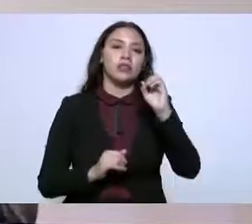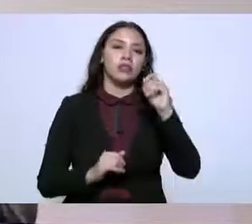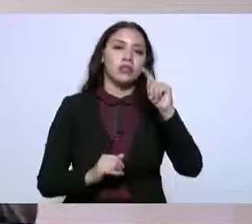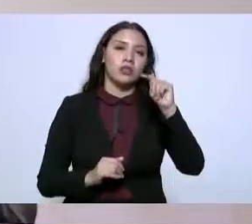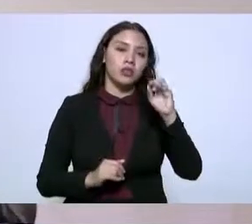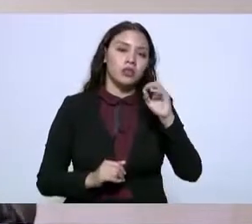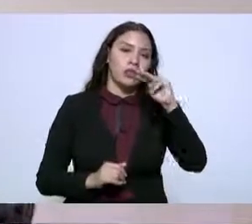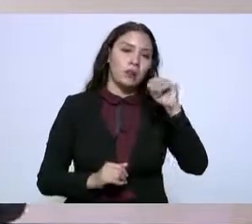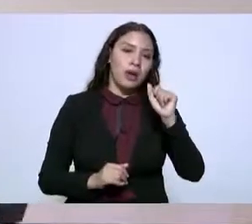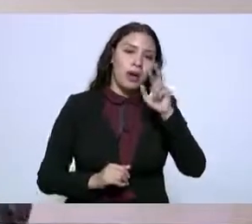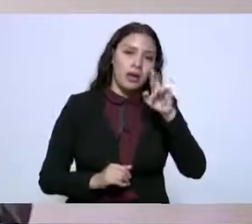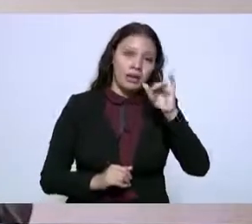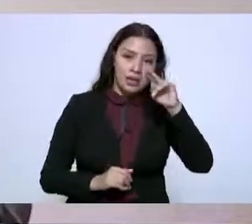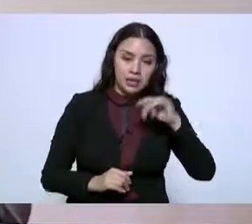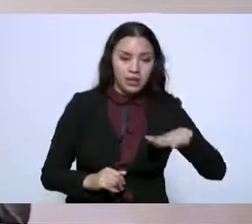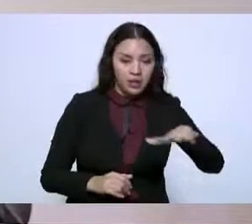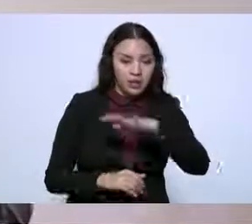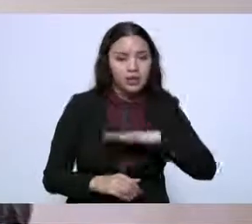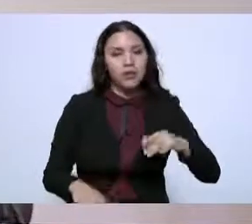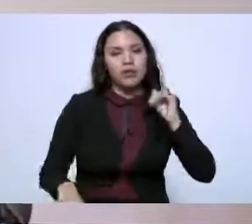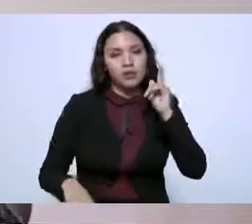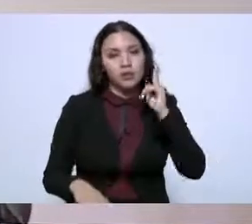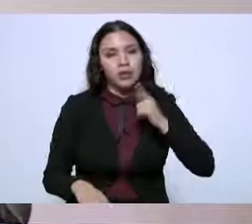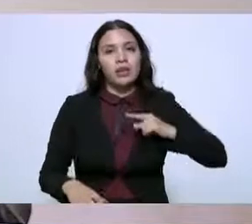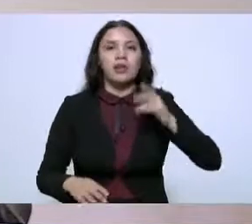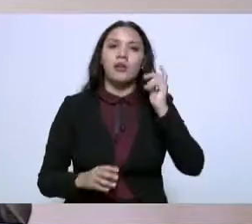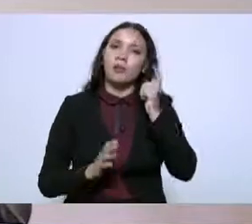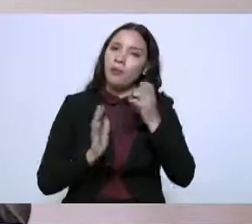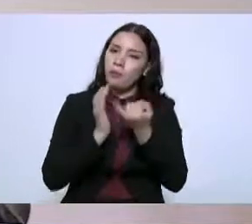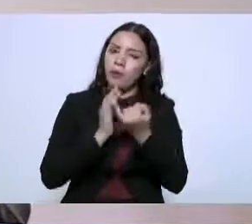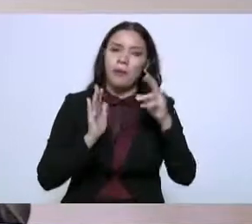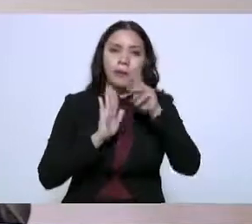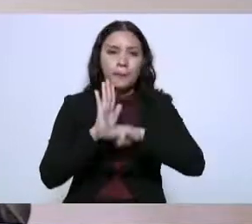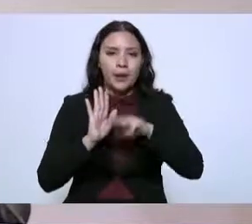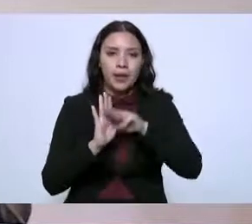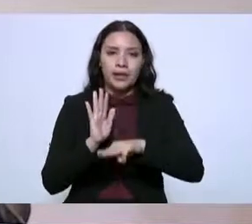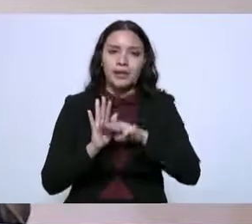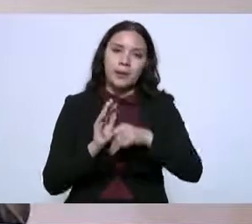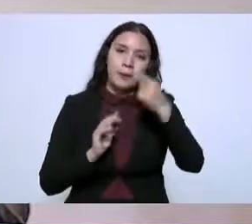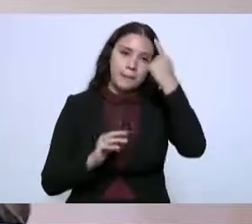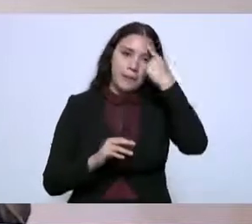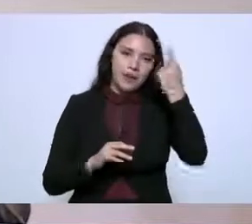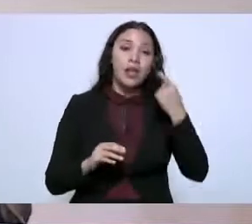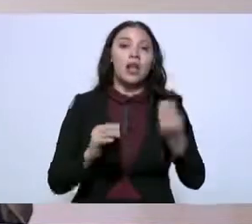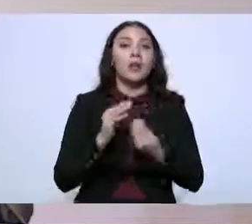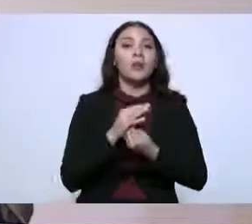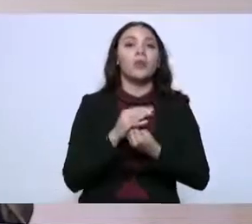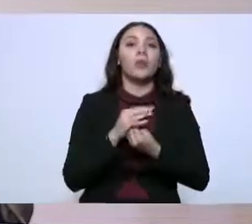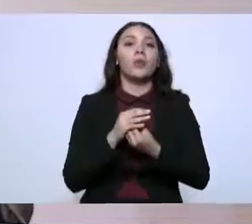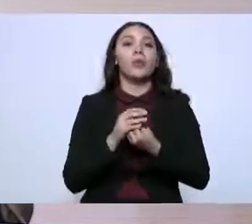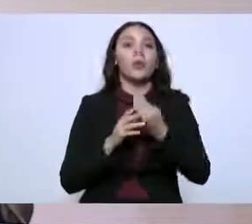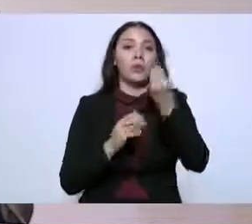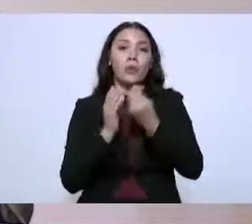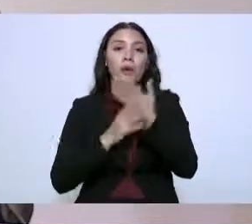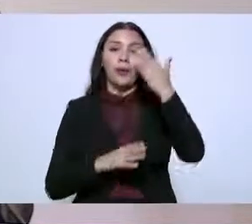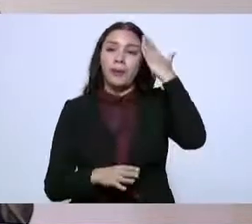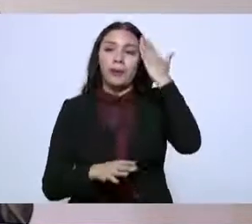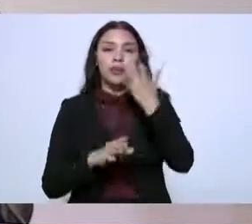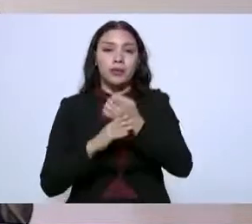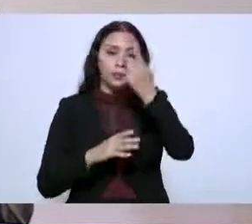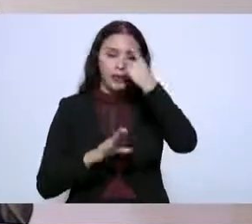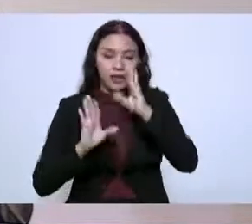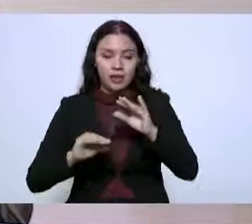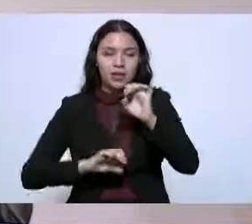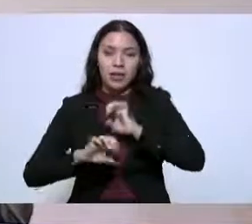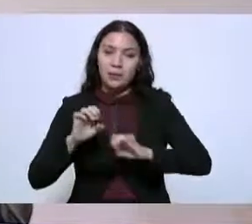pesqueras y acuícolas, y en el Mante, la reactivación del ingenio de Mante, para volver a reactivar la capacidad de trabajo de